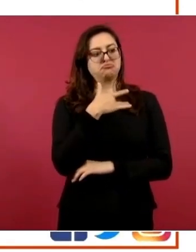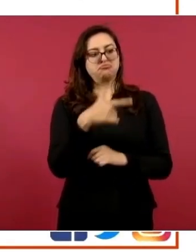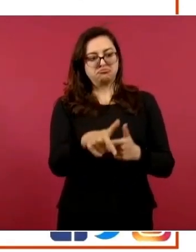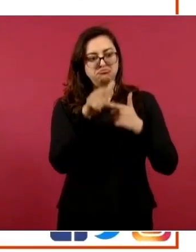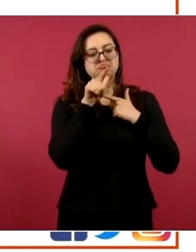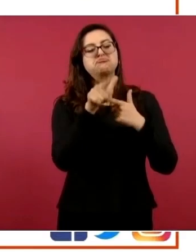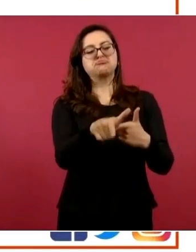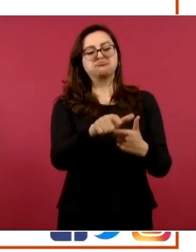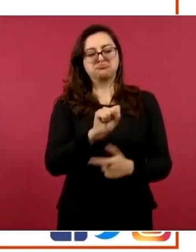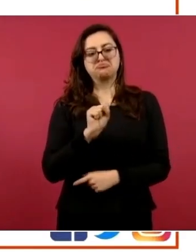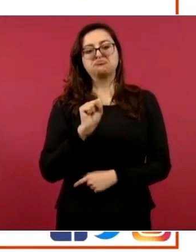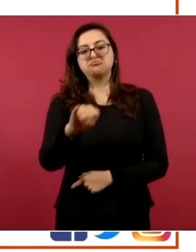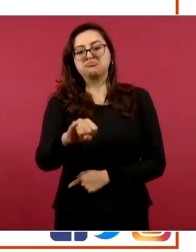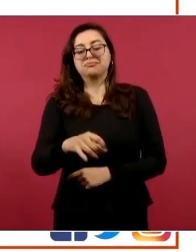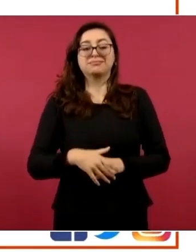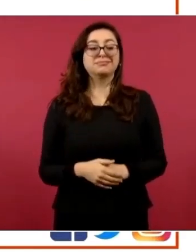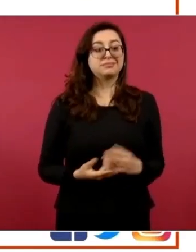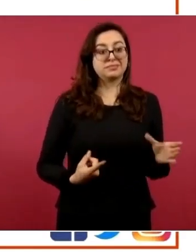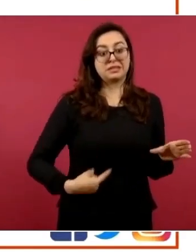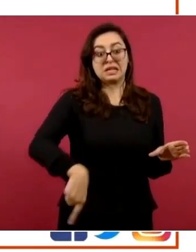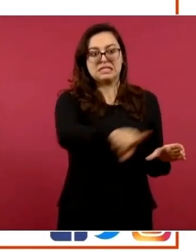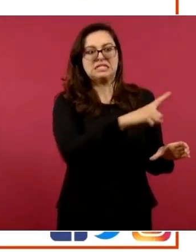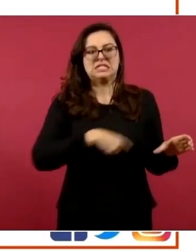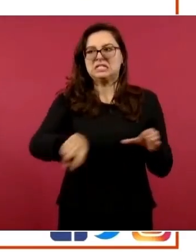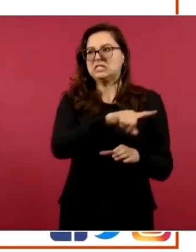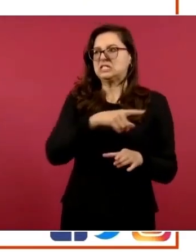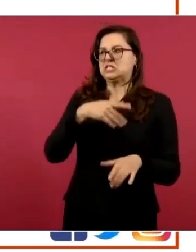campañas? Ahora sabemos por qué están tan desesperados.